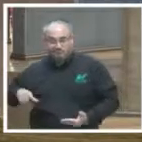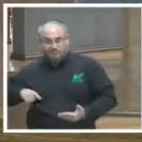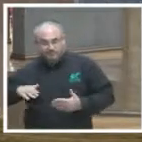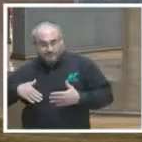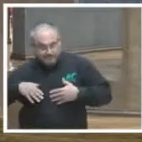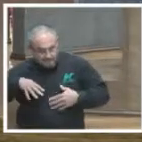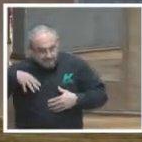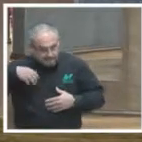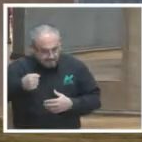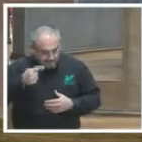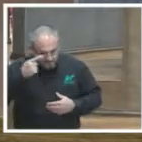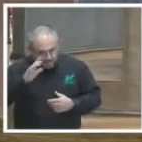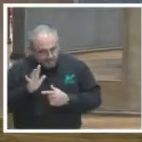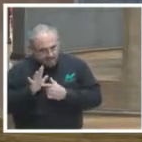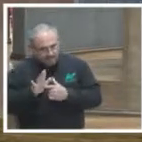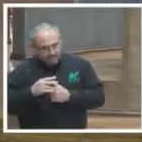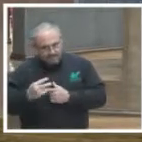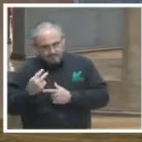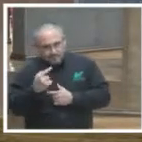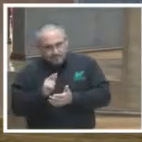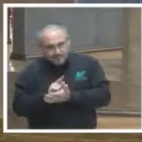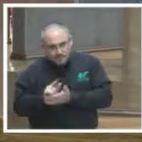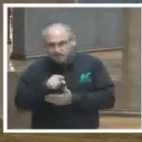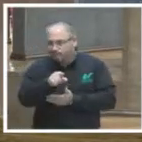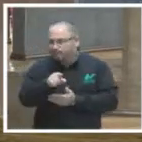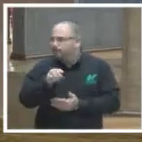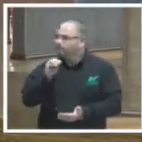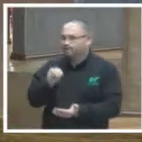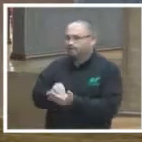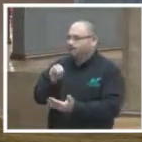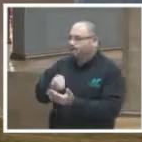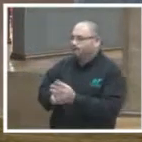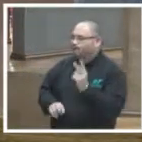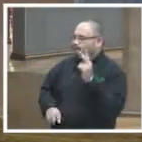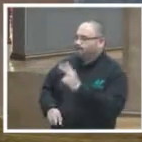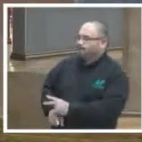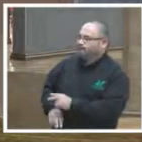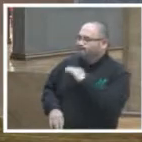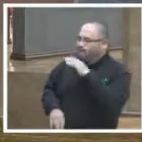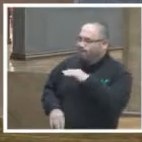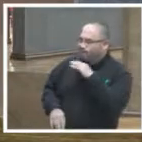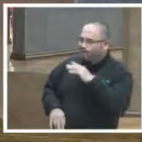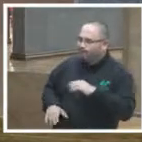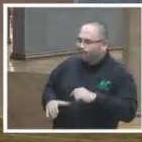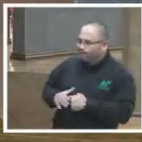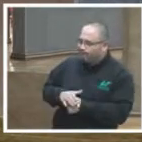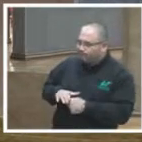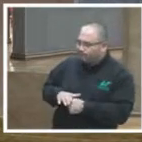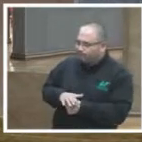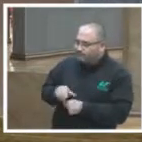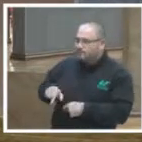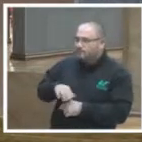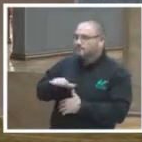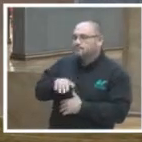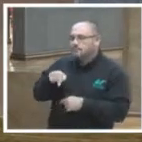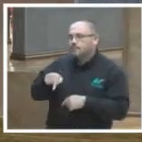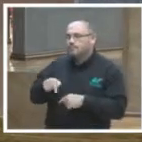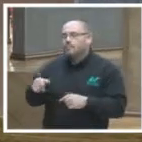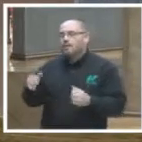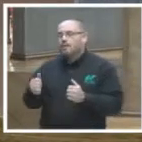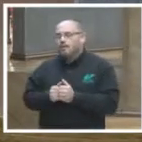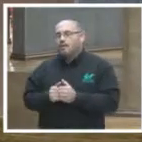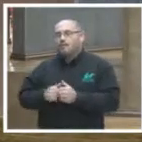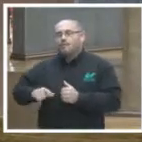de uso de tecnologías y los fines o propósitos que se buscan con acciones de gobierno